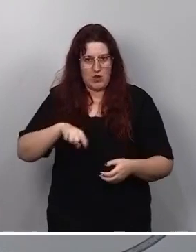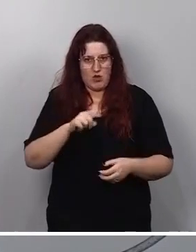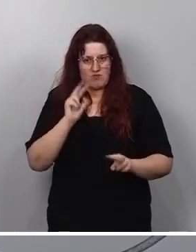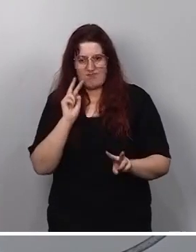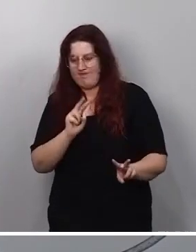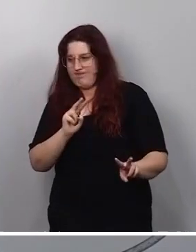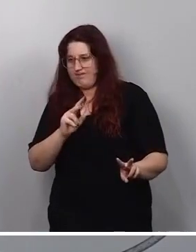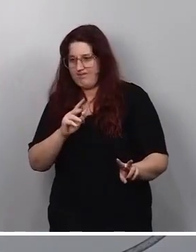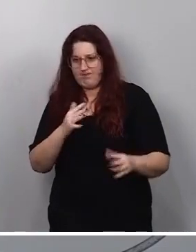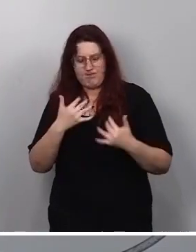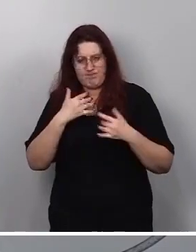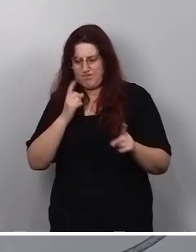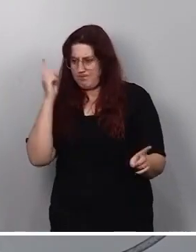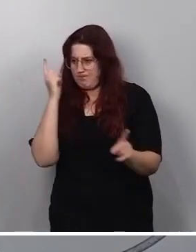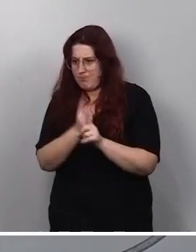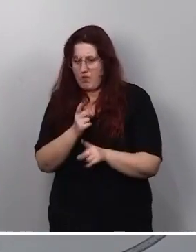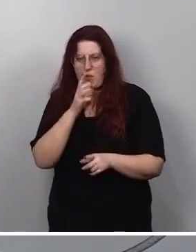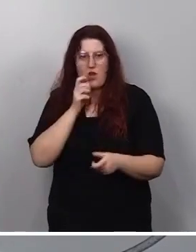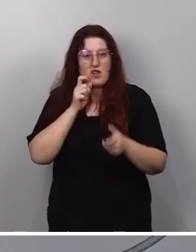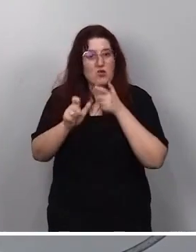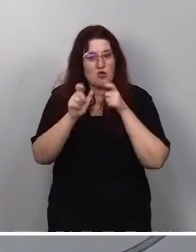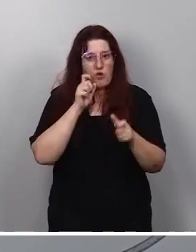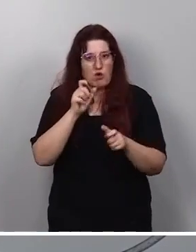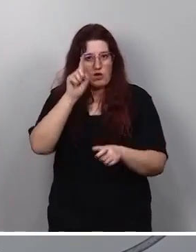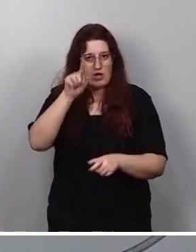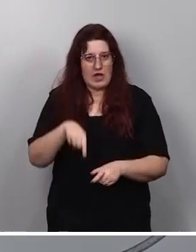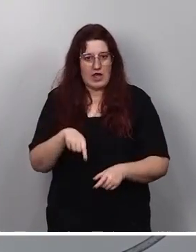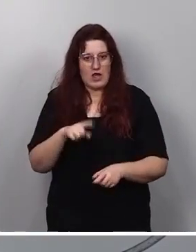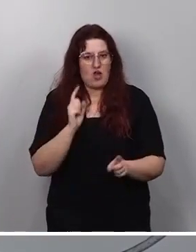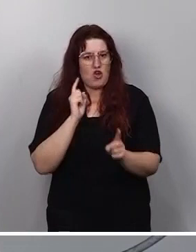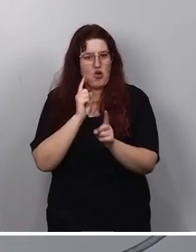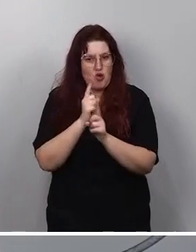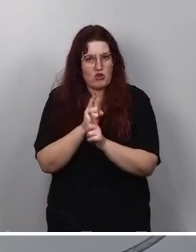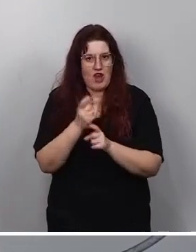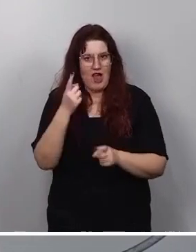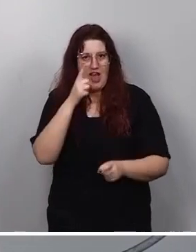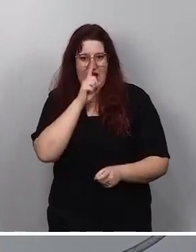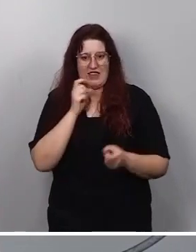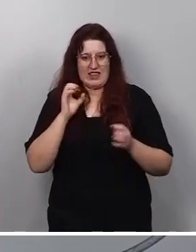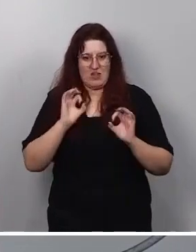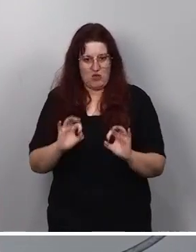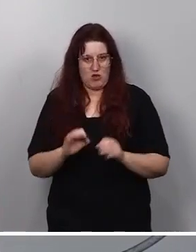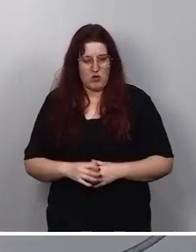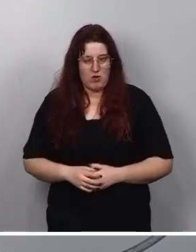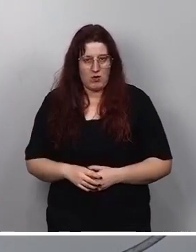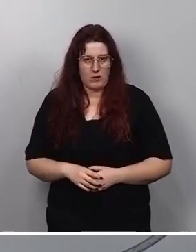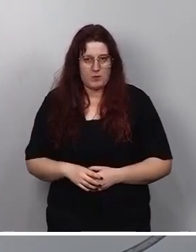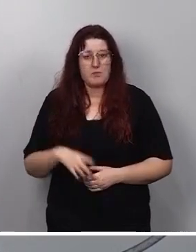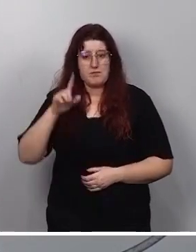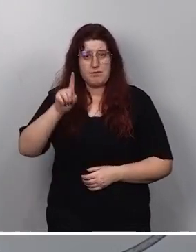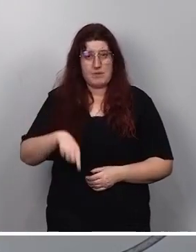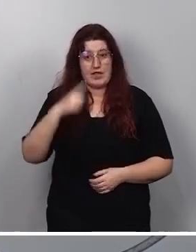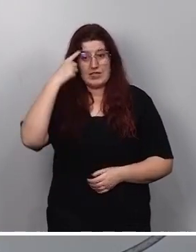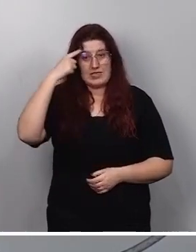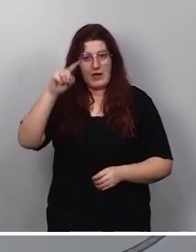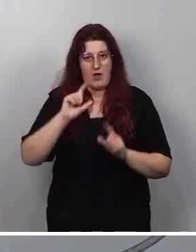rotunda frente a este tipo de insultos y frente a este tipo de actitudes. Además, conocen ustedes y saben también que por parte